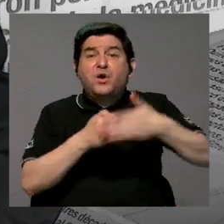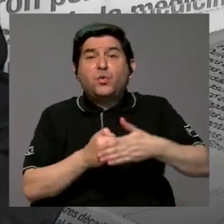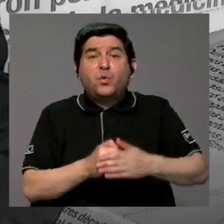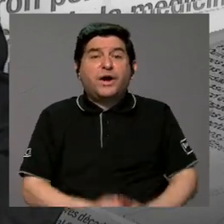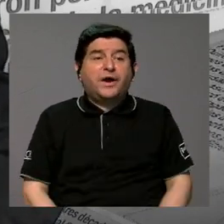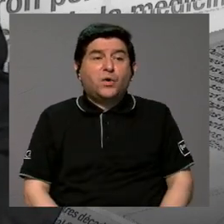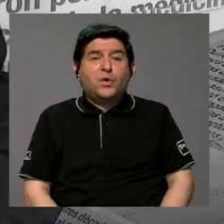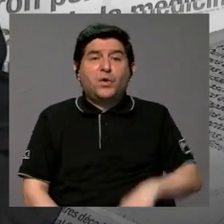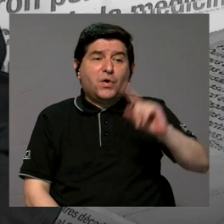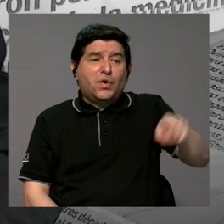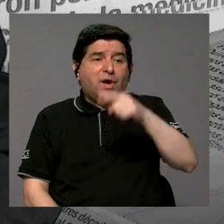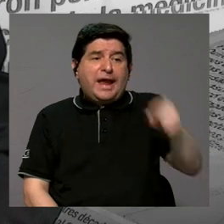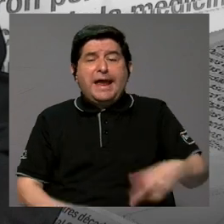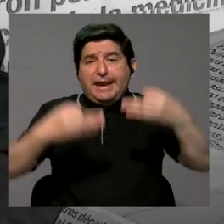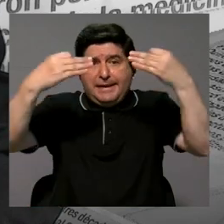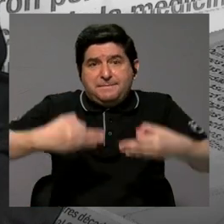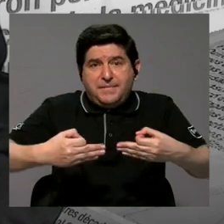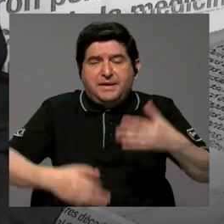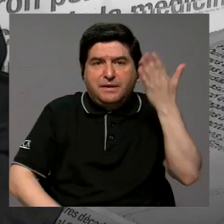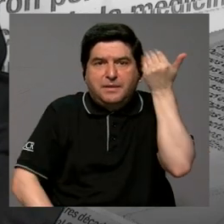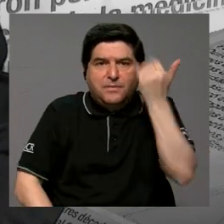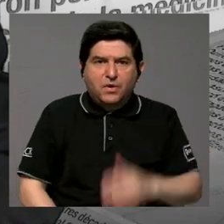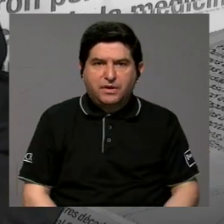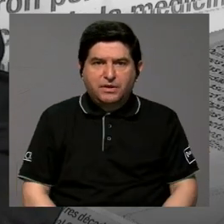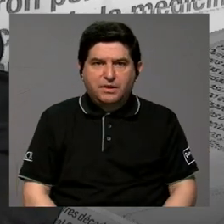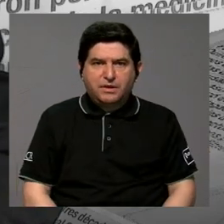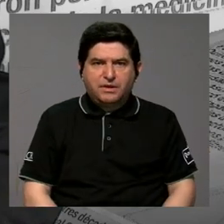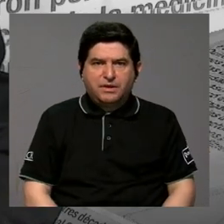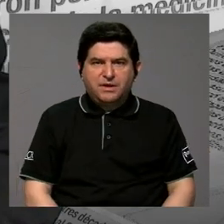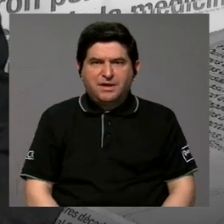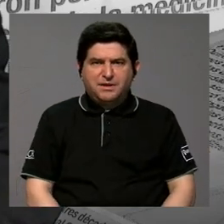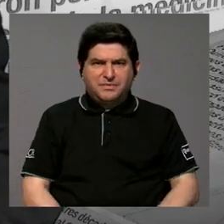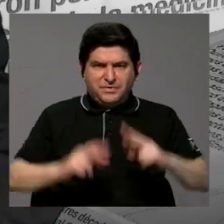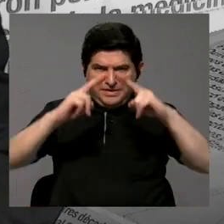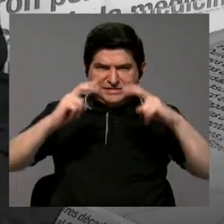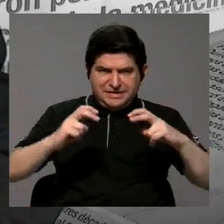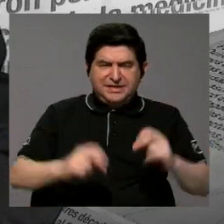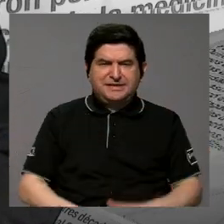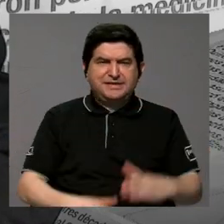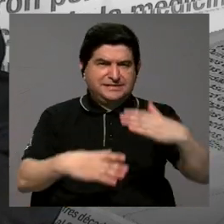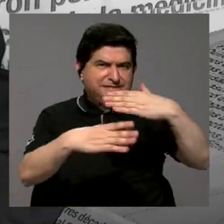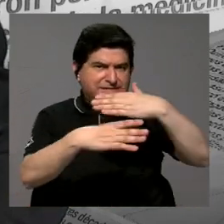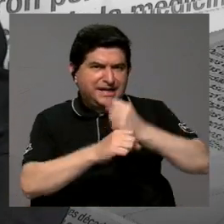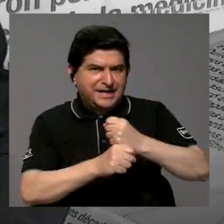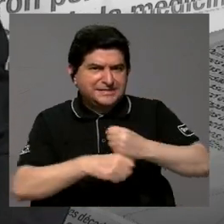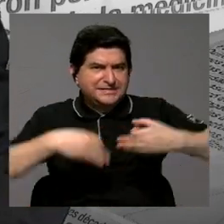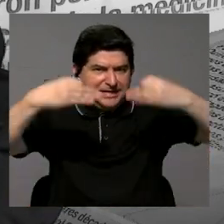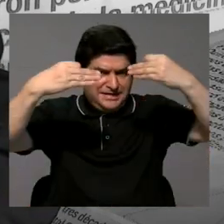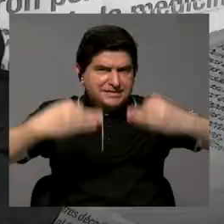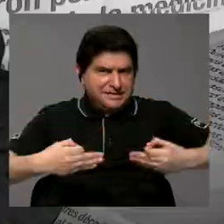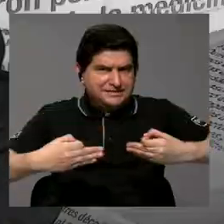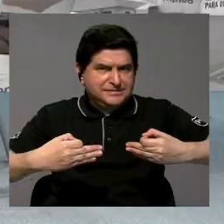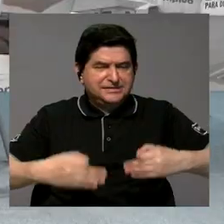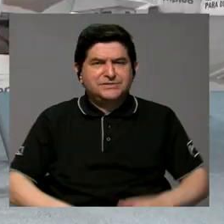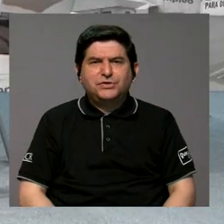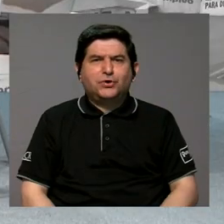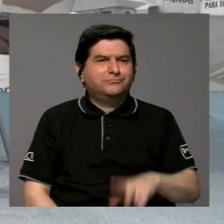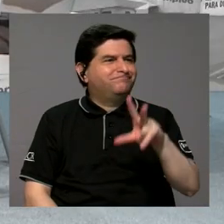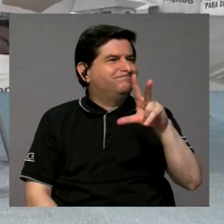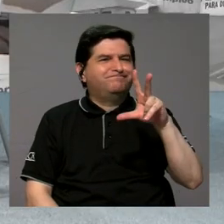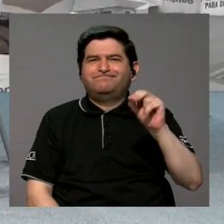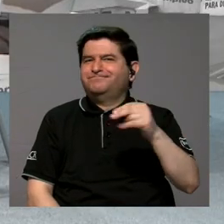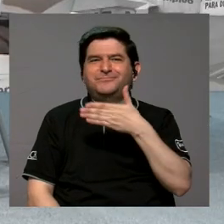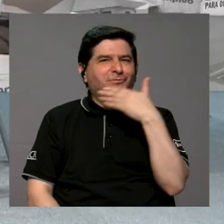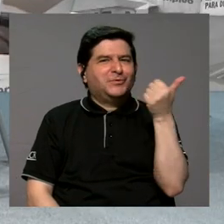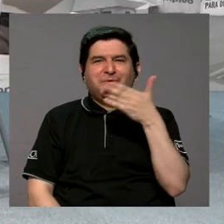porque se considera que lo que están haciendo, que las medidas que están tomando no son